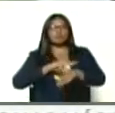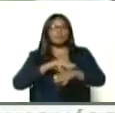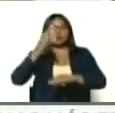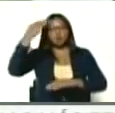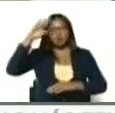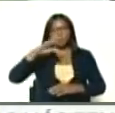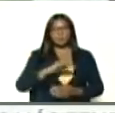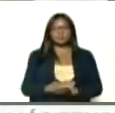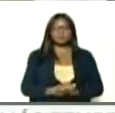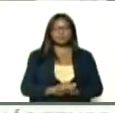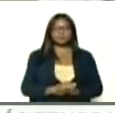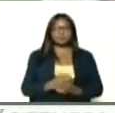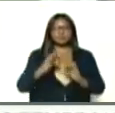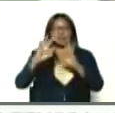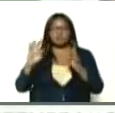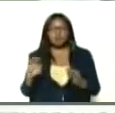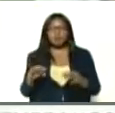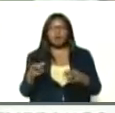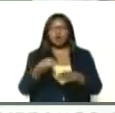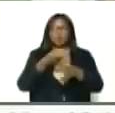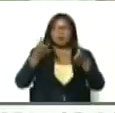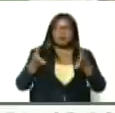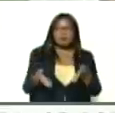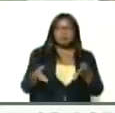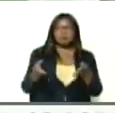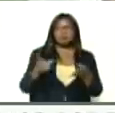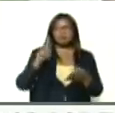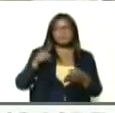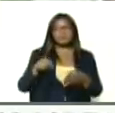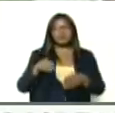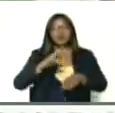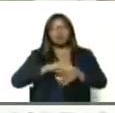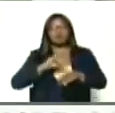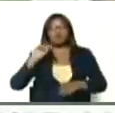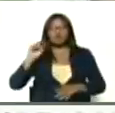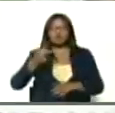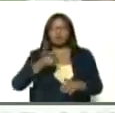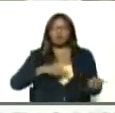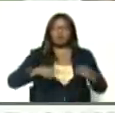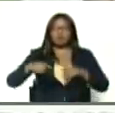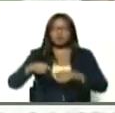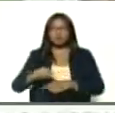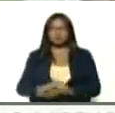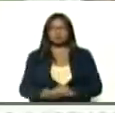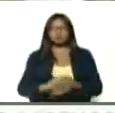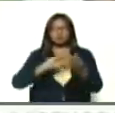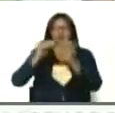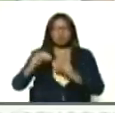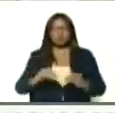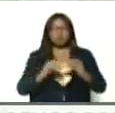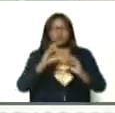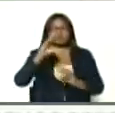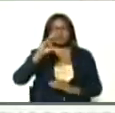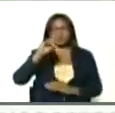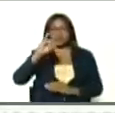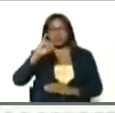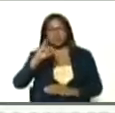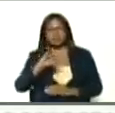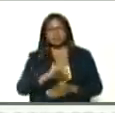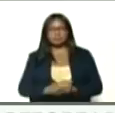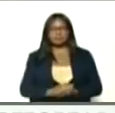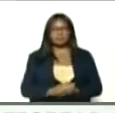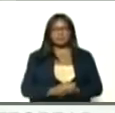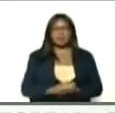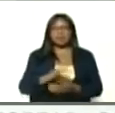y a usted, a nuestro ciudadano gobernador, y a la autoridad única del Estado de Huarico, por las acciones de reparación, aquí en el CDI, Ricardo Isidro Bernal,